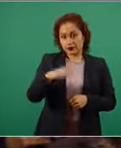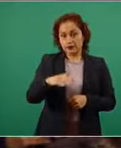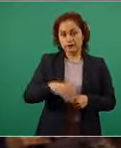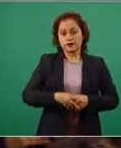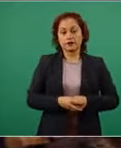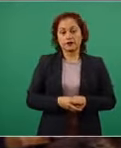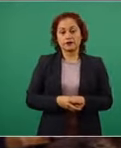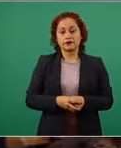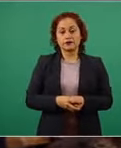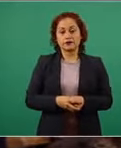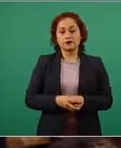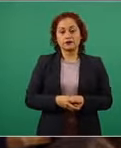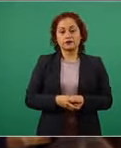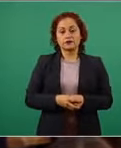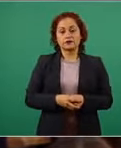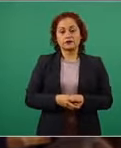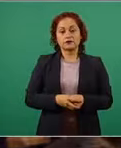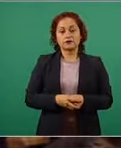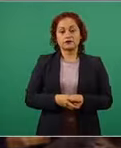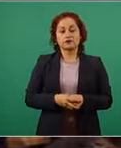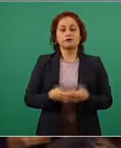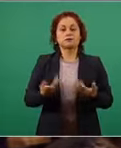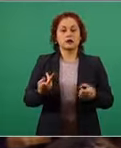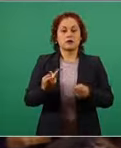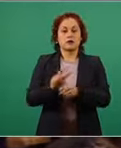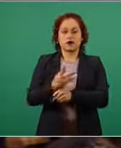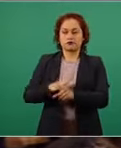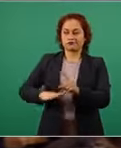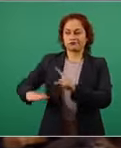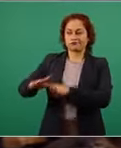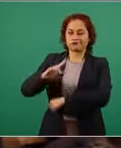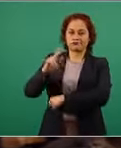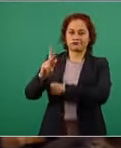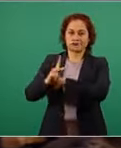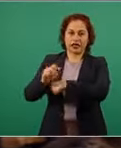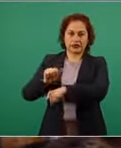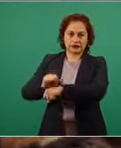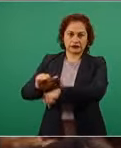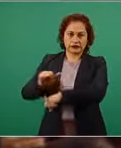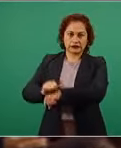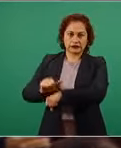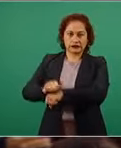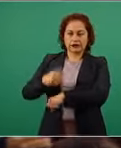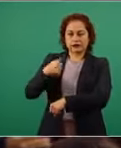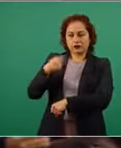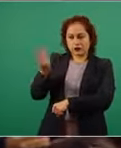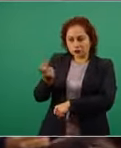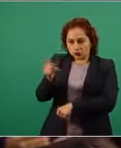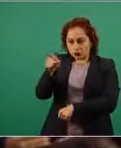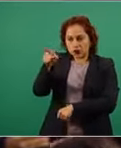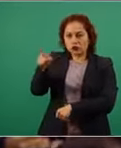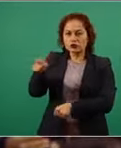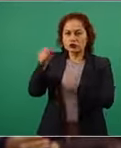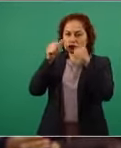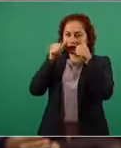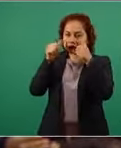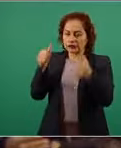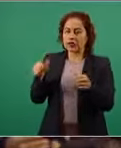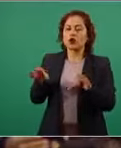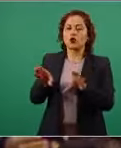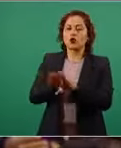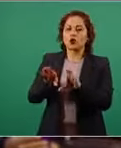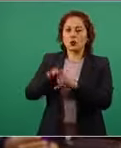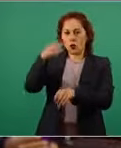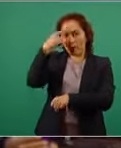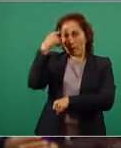en aras de lo que está ocurriendo en la Argentina qué otras medidas tomará para evitar más privilegios en la distribución de las